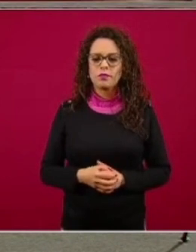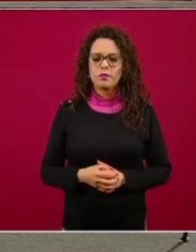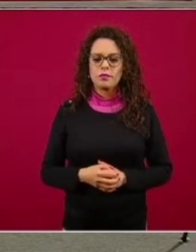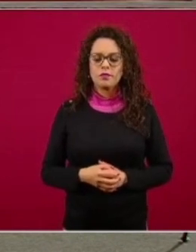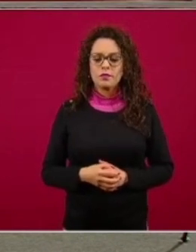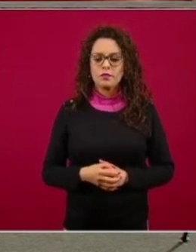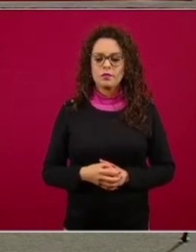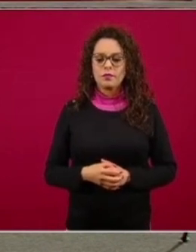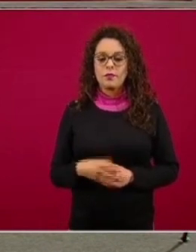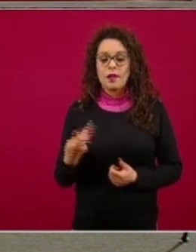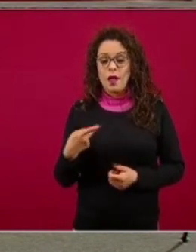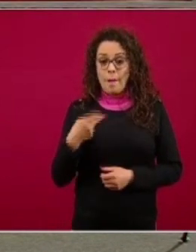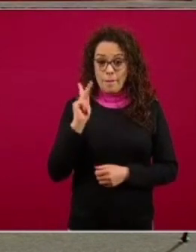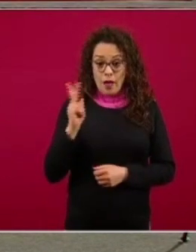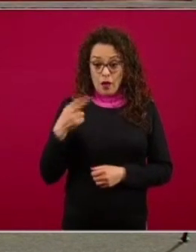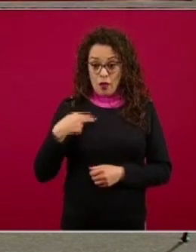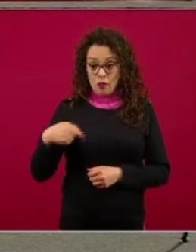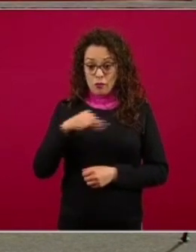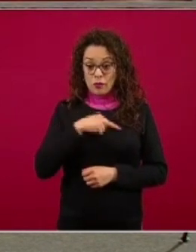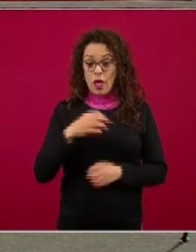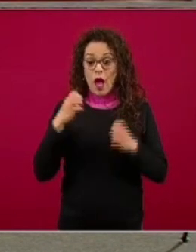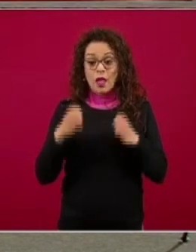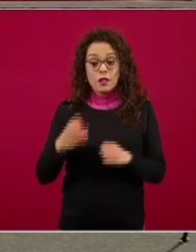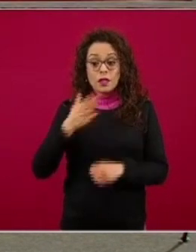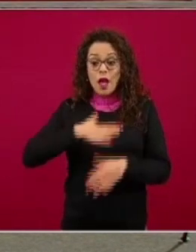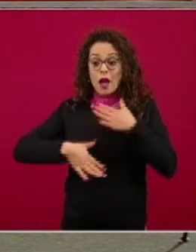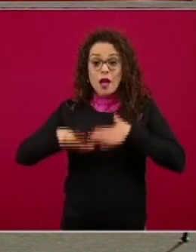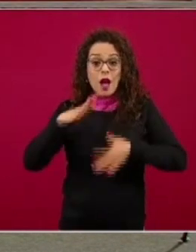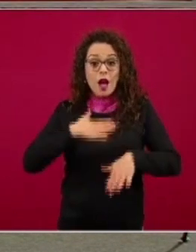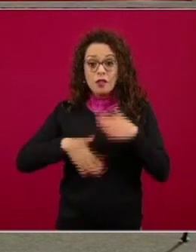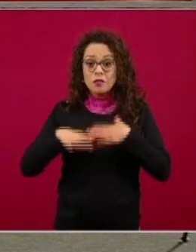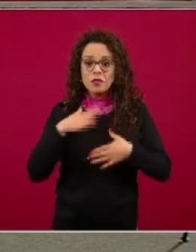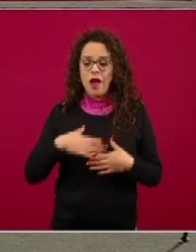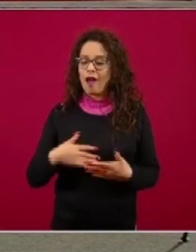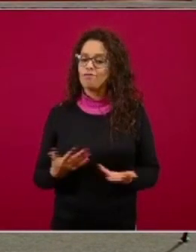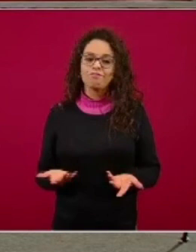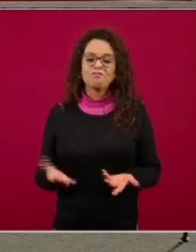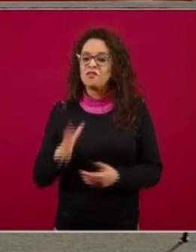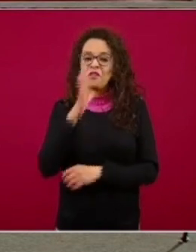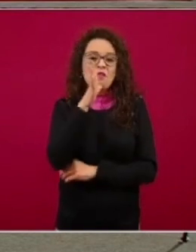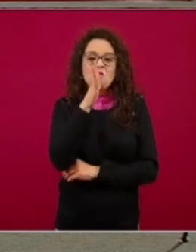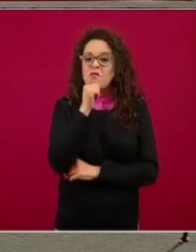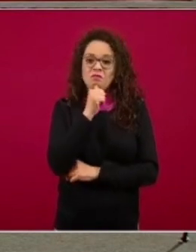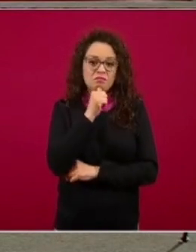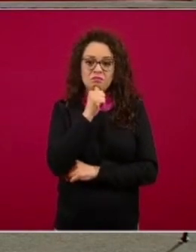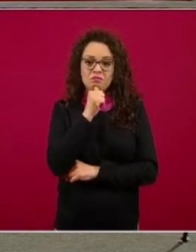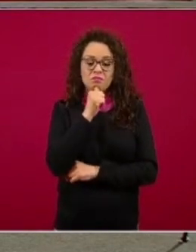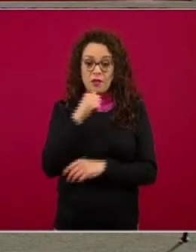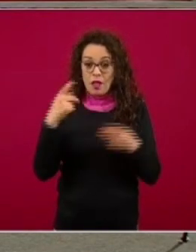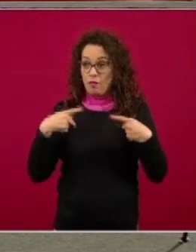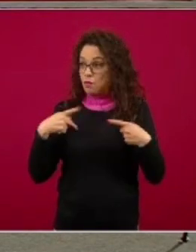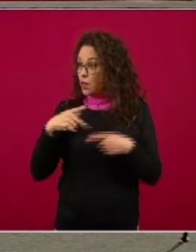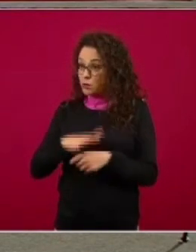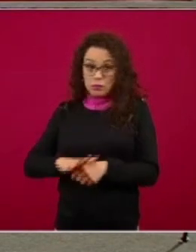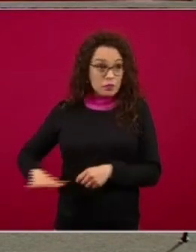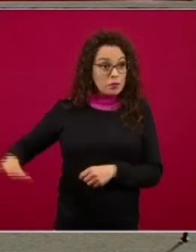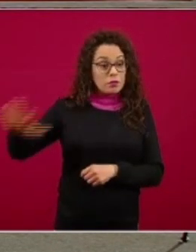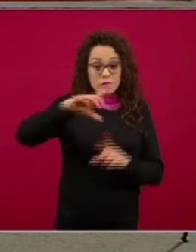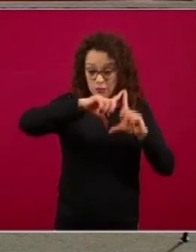no nos podemos permitir estar cansados ni los médicos ni la población en general.